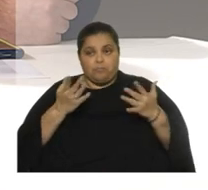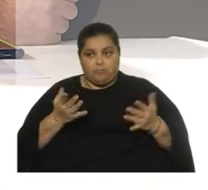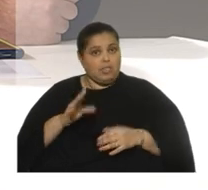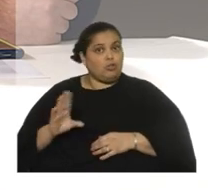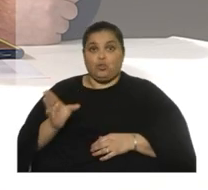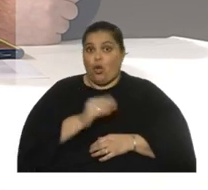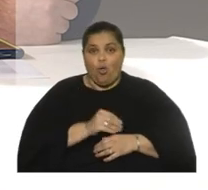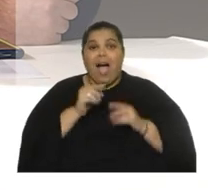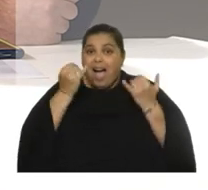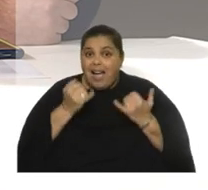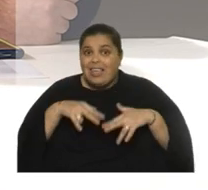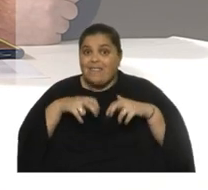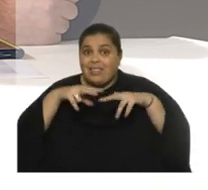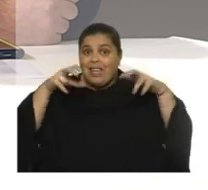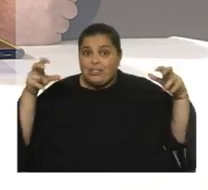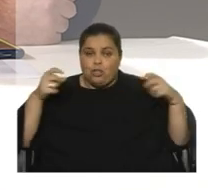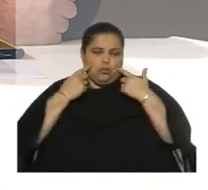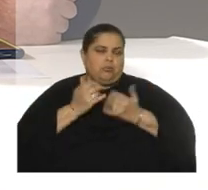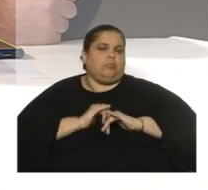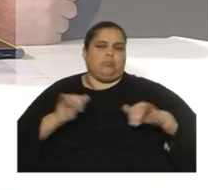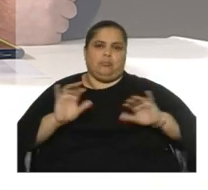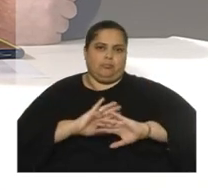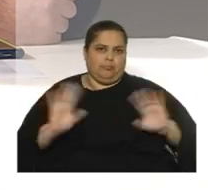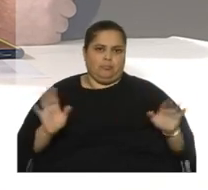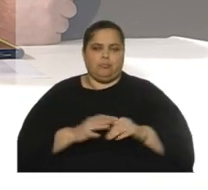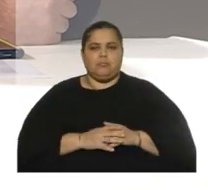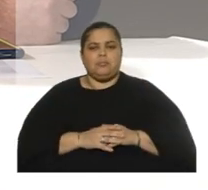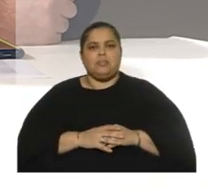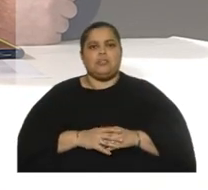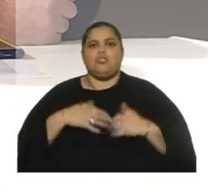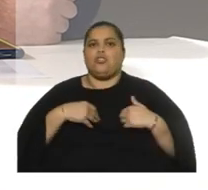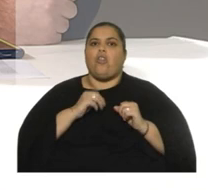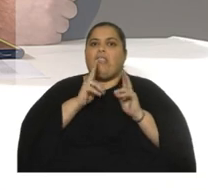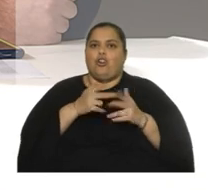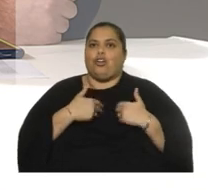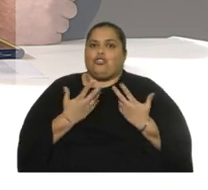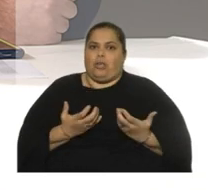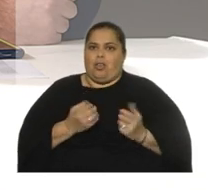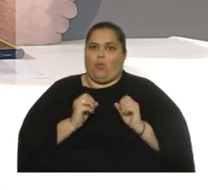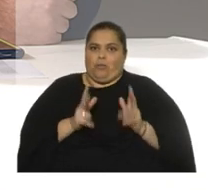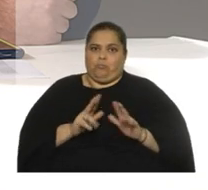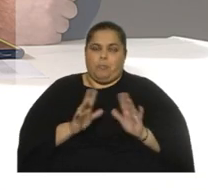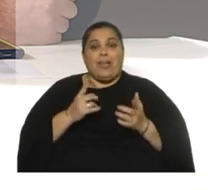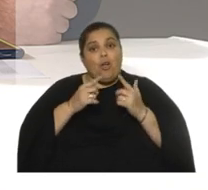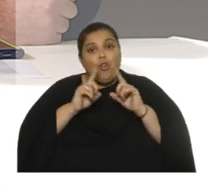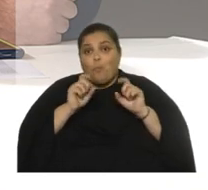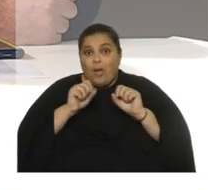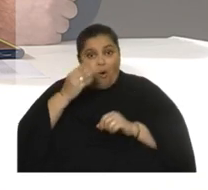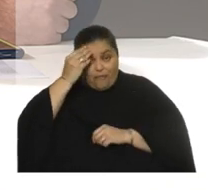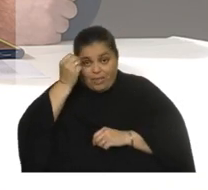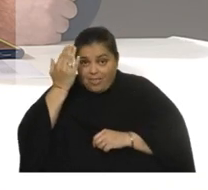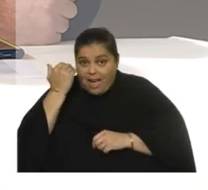investigaciones que no voy a avanzar, porque yo avanzo en lo que quiero decir cuando yo quiero, pero no hay que olvidarse que el M19